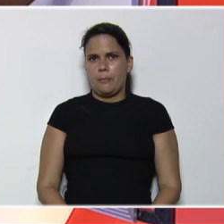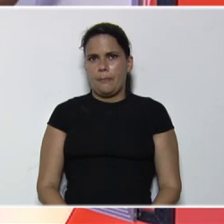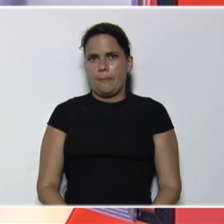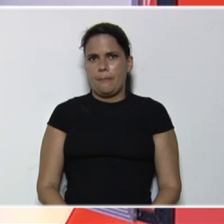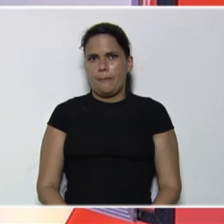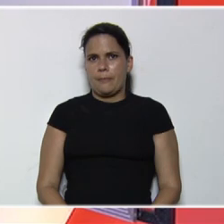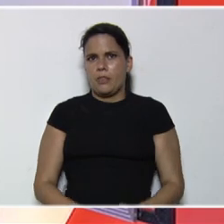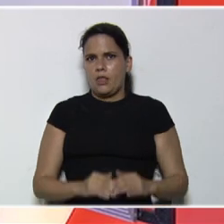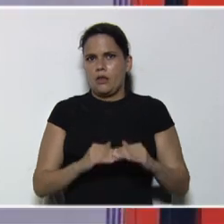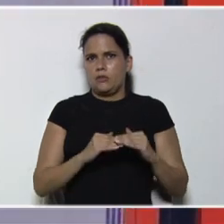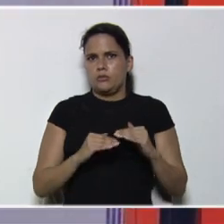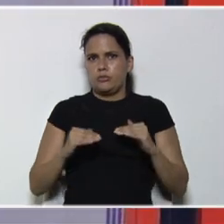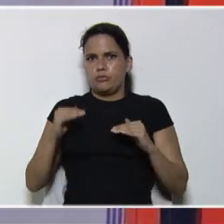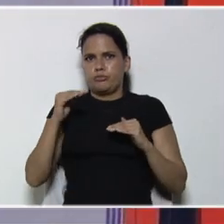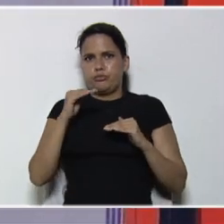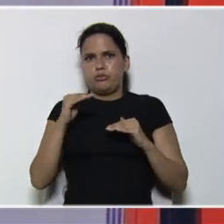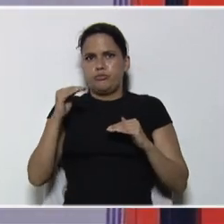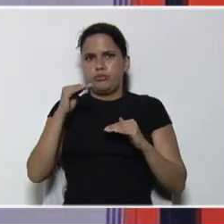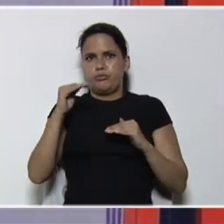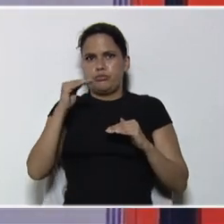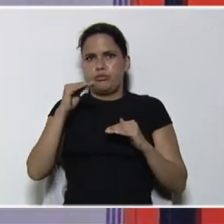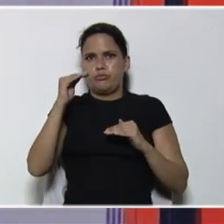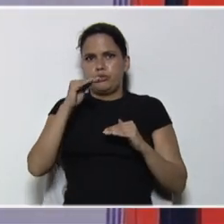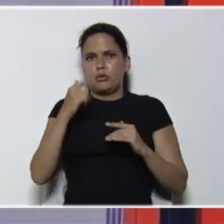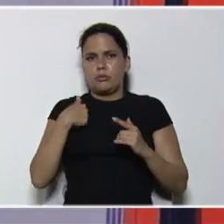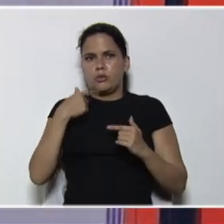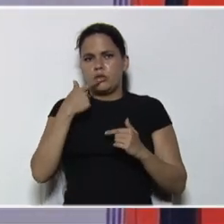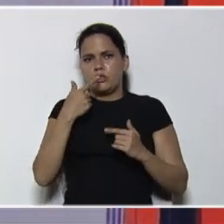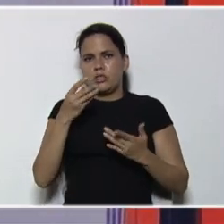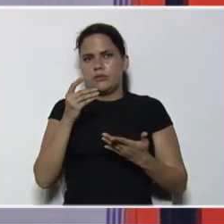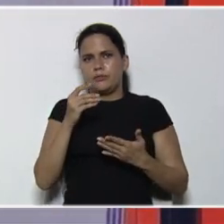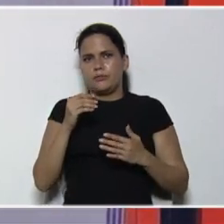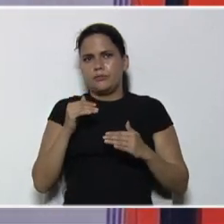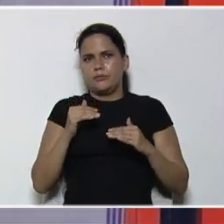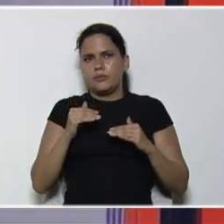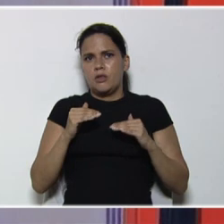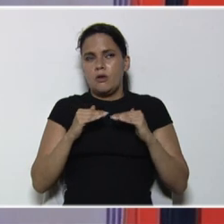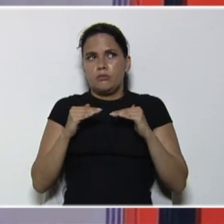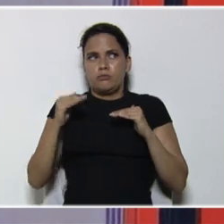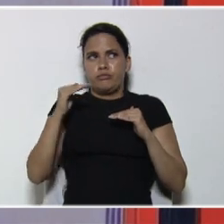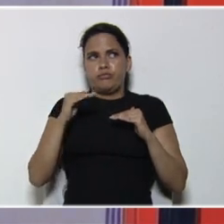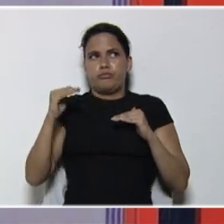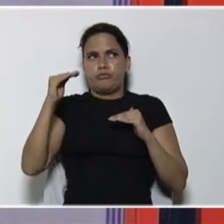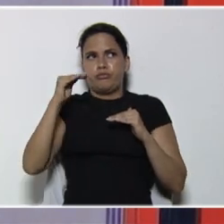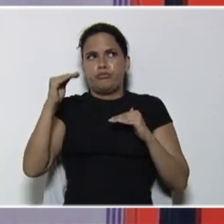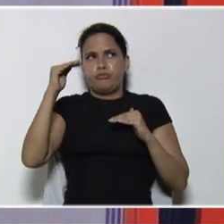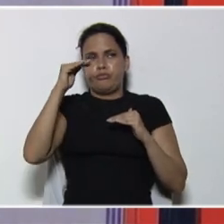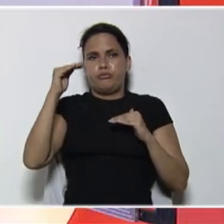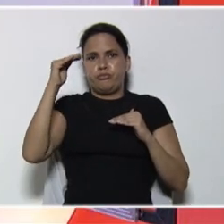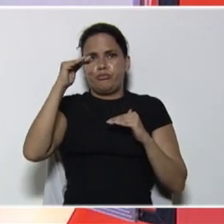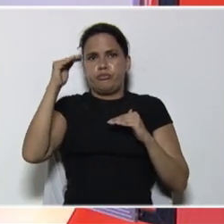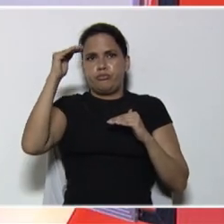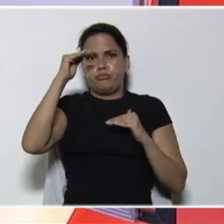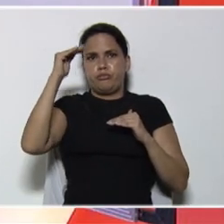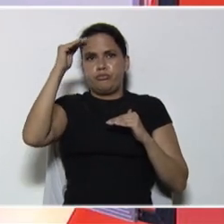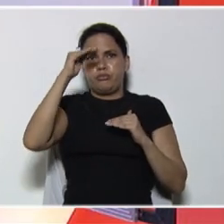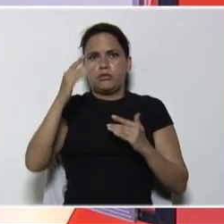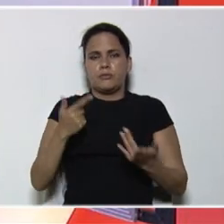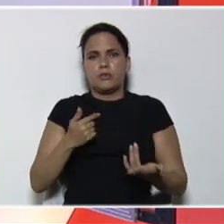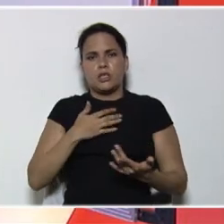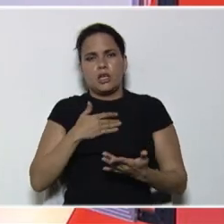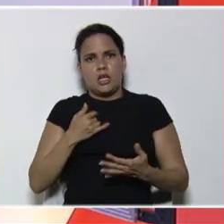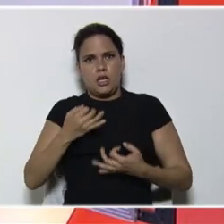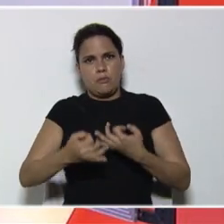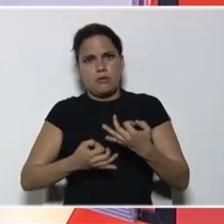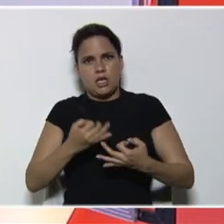o a escala, como se le dice, en dibujo técnico, y va creciendo, quería hacer énfasis, en